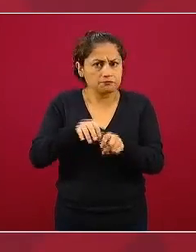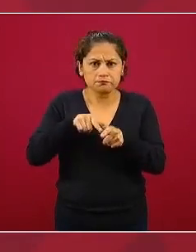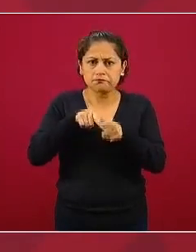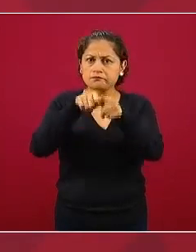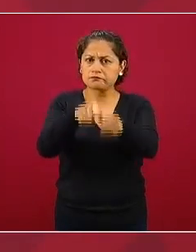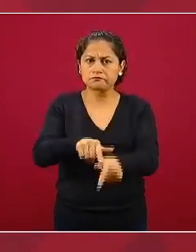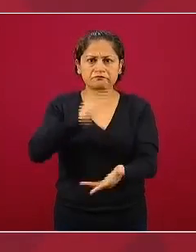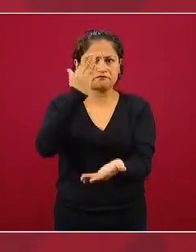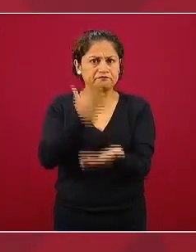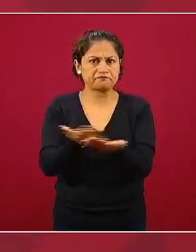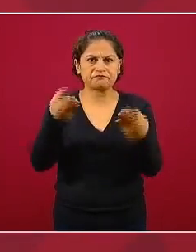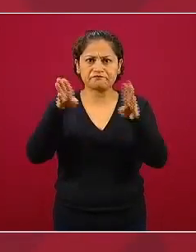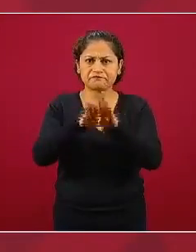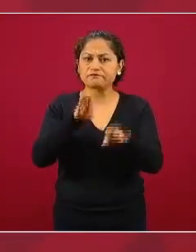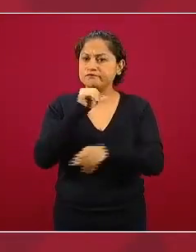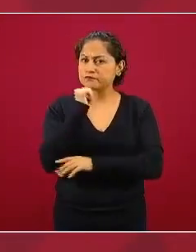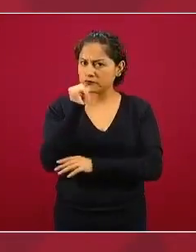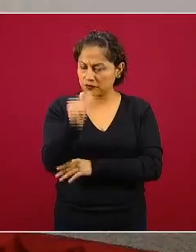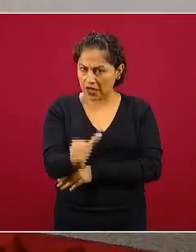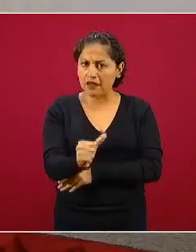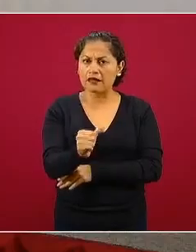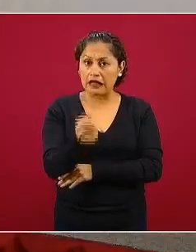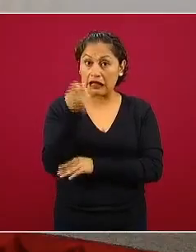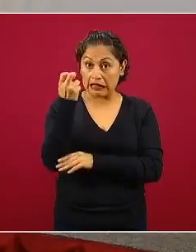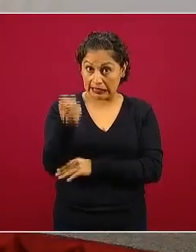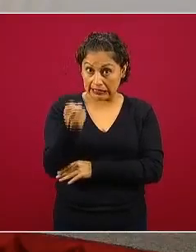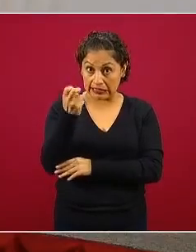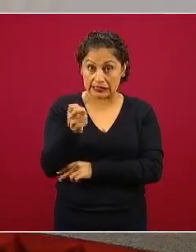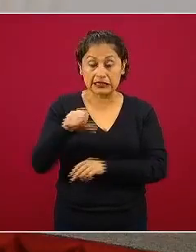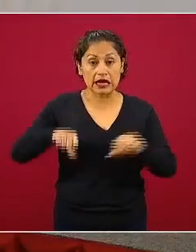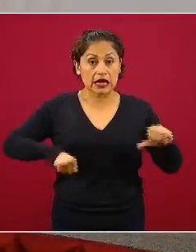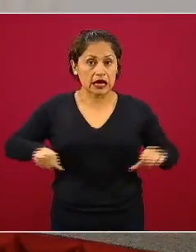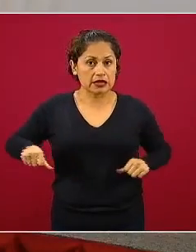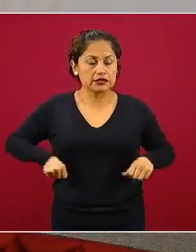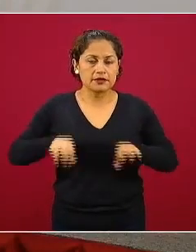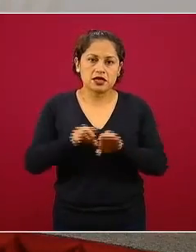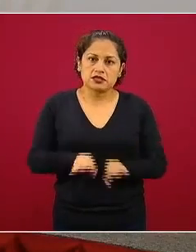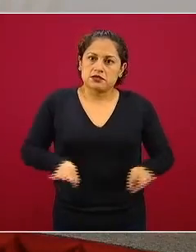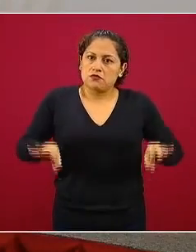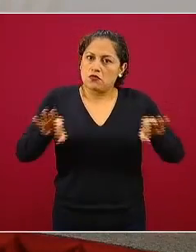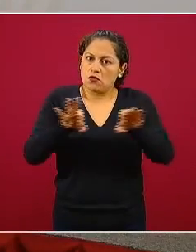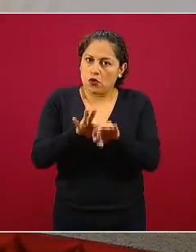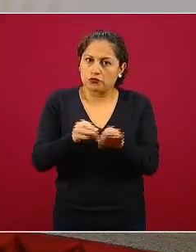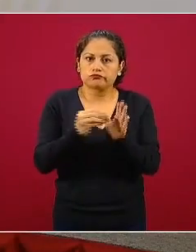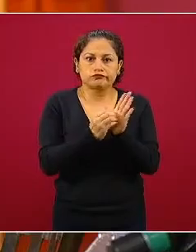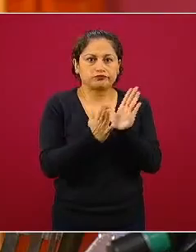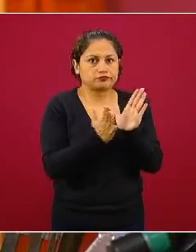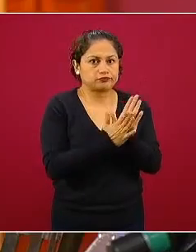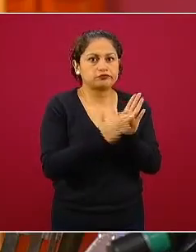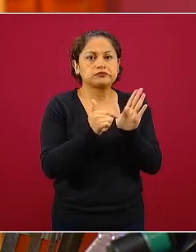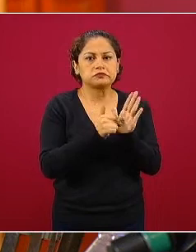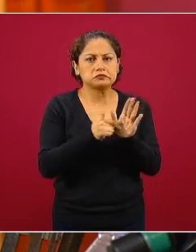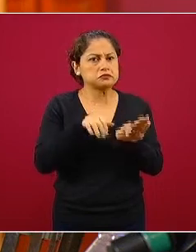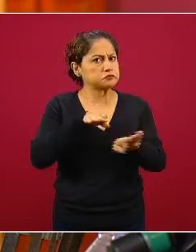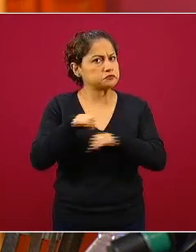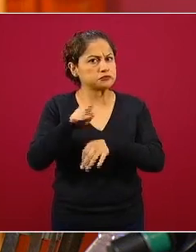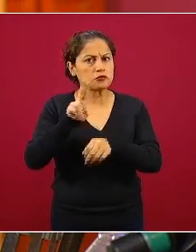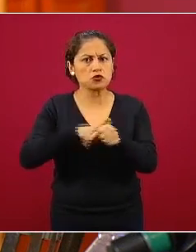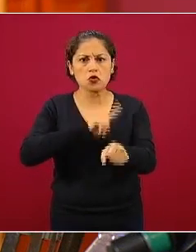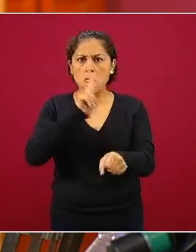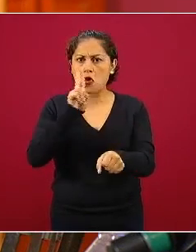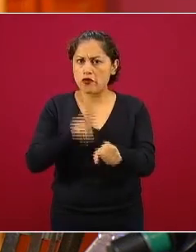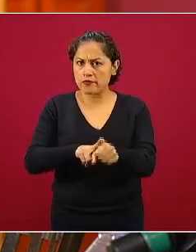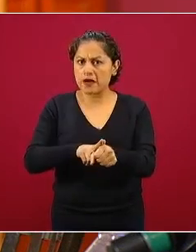incluidas las preventivas desde luego son consideradas actividades esenciales y están operando normalmente los